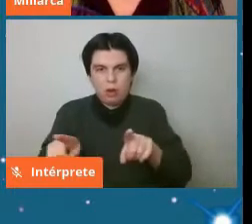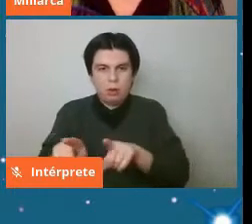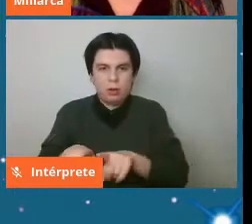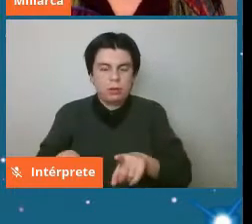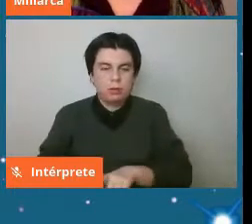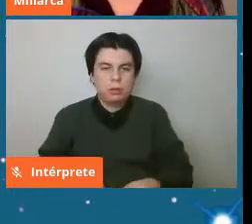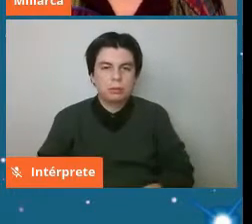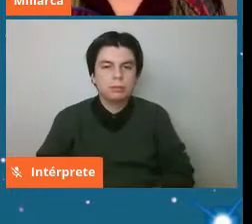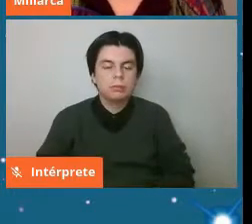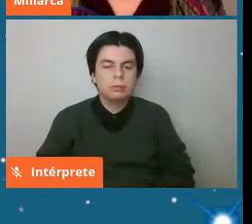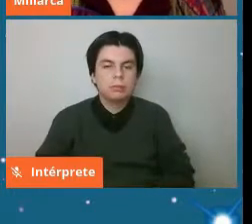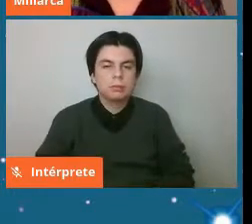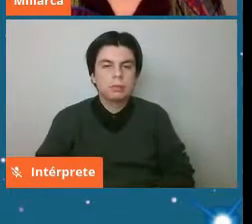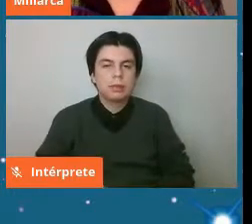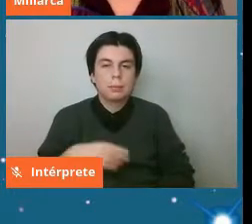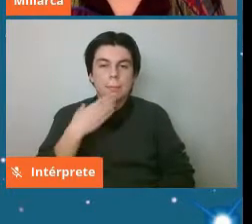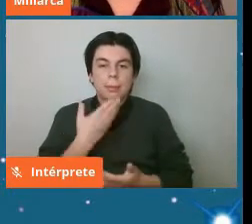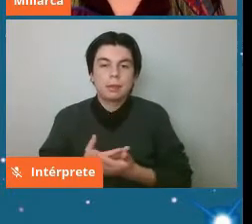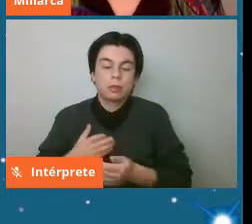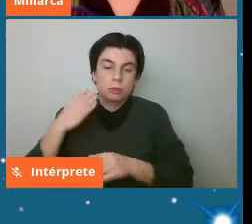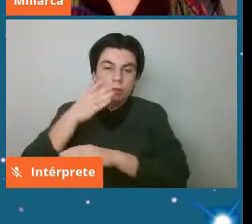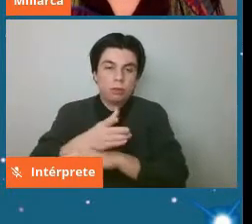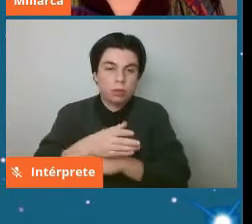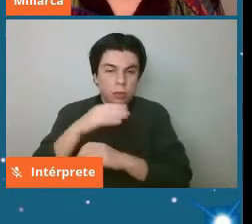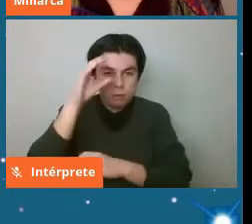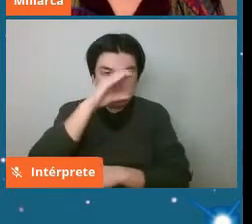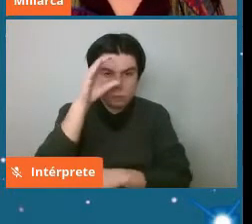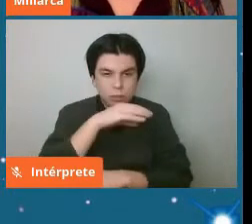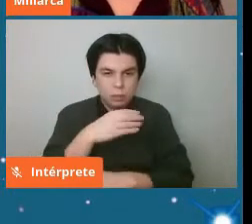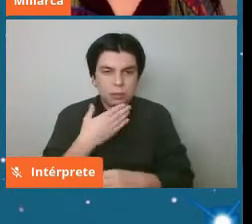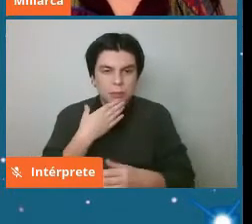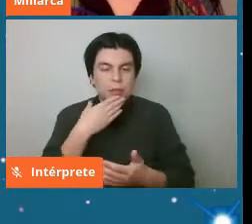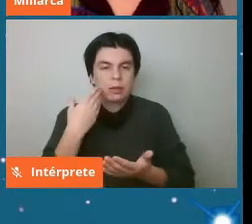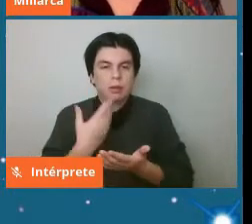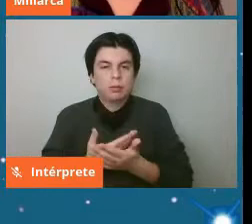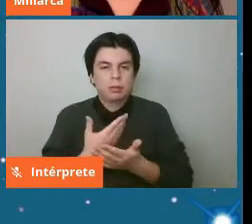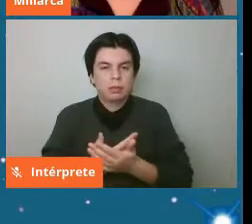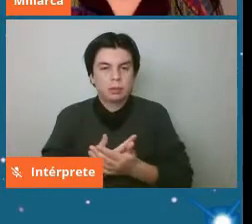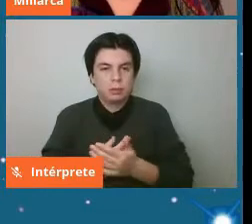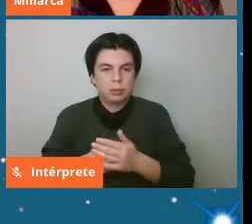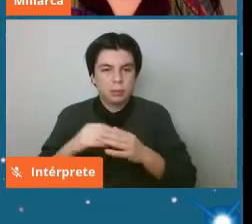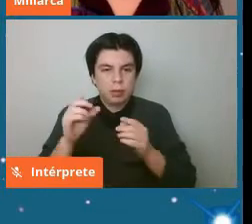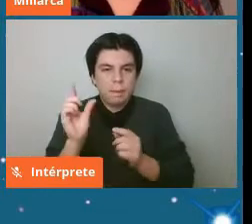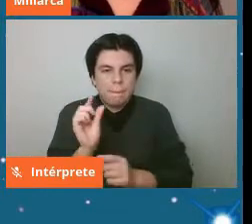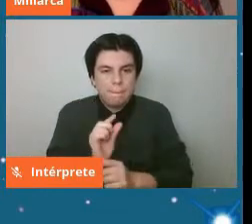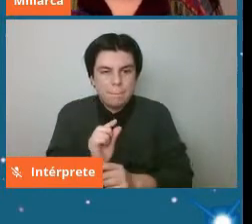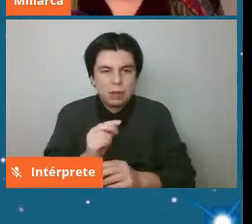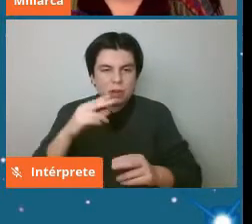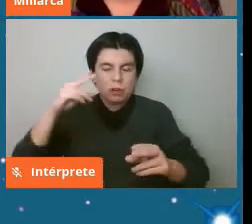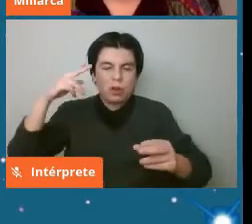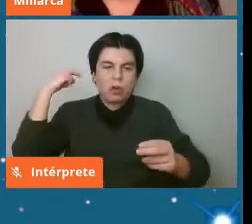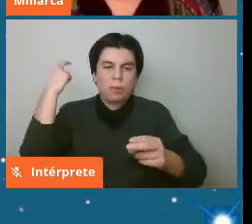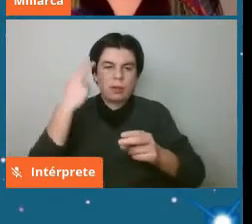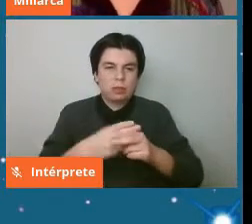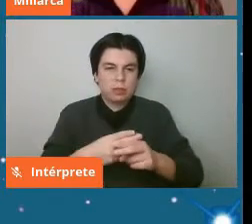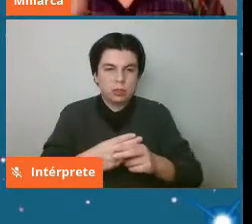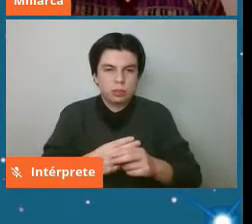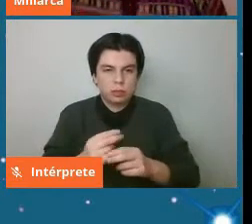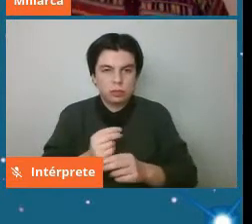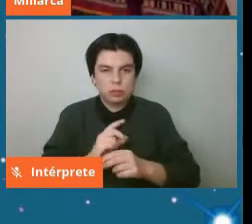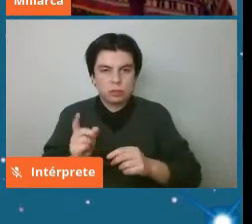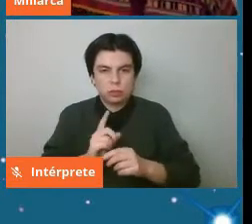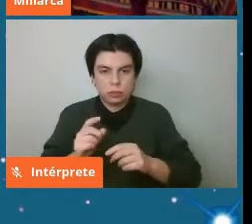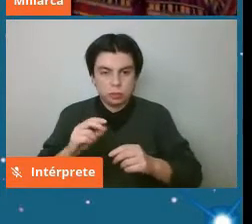y además cuando vamos a buscar meteoritos al desierto aprovechamos de buscar micrometeoritos y para eso lo que hacemos no andamos buscando